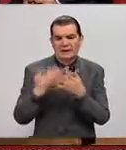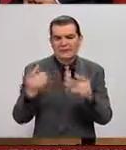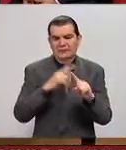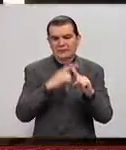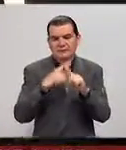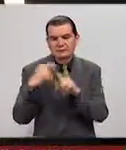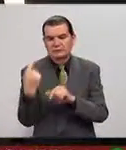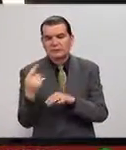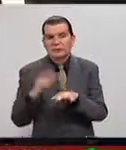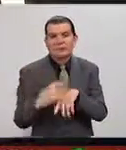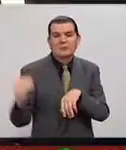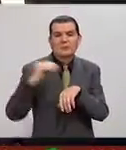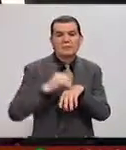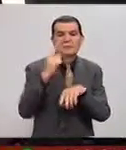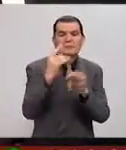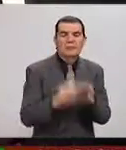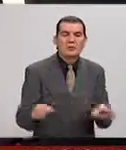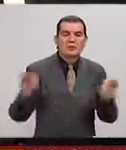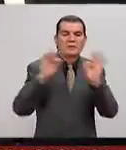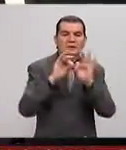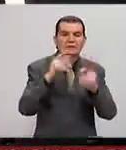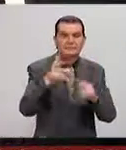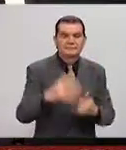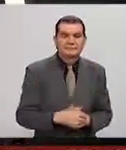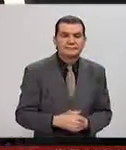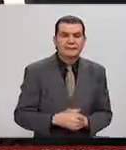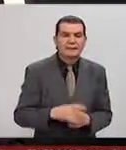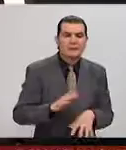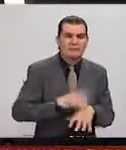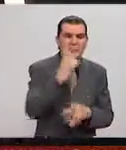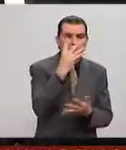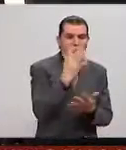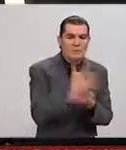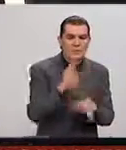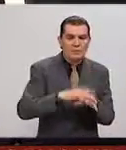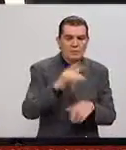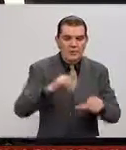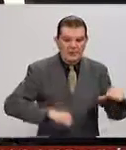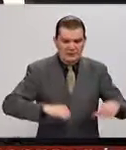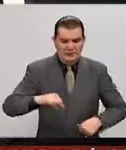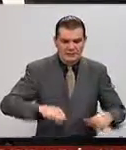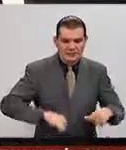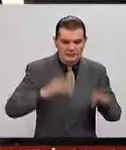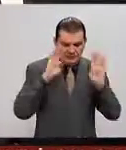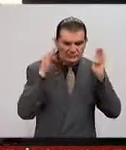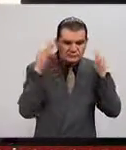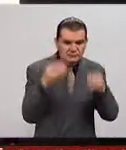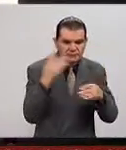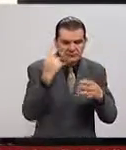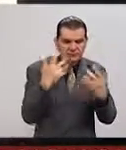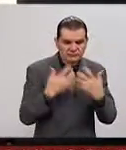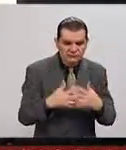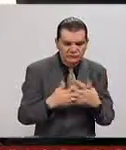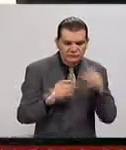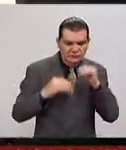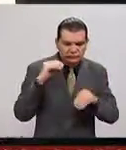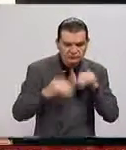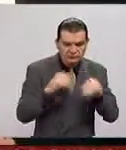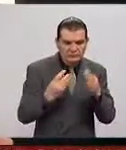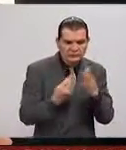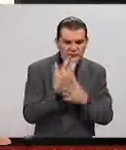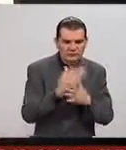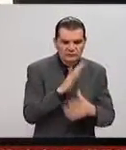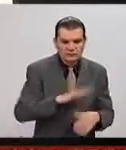siglo XXI, recobrando una importancia muy especial. No solo se trata de una actividad que se dedica a generar, digamos,